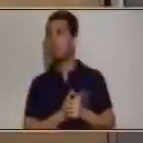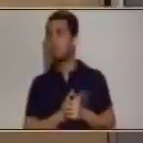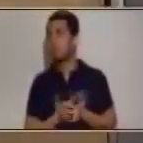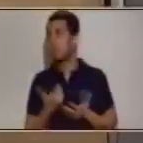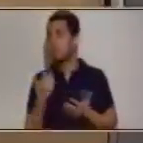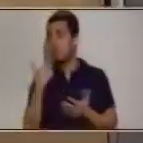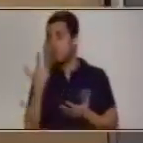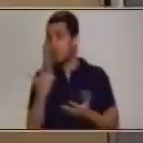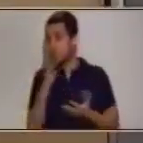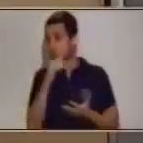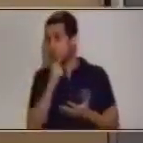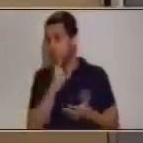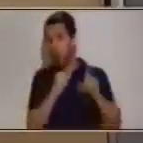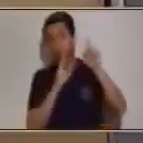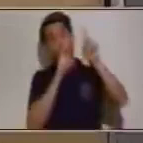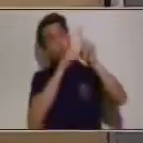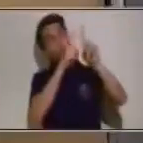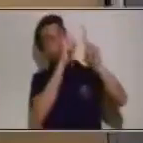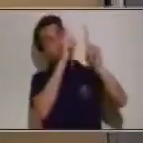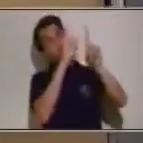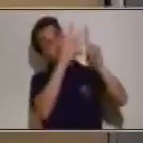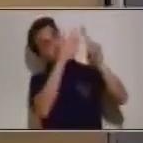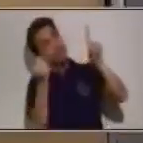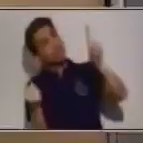se puede, ¿qué es lo que debemos de hacer?